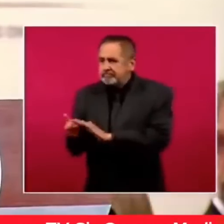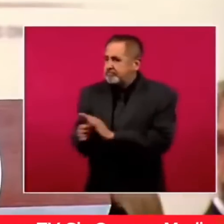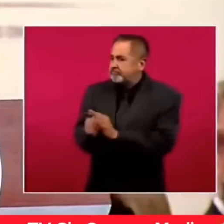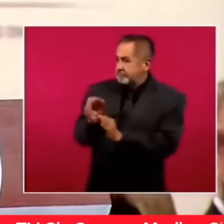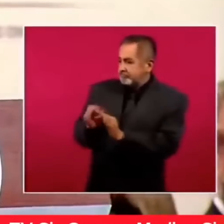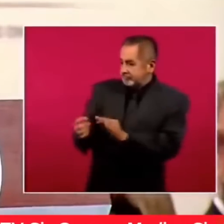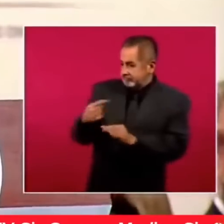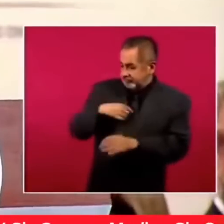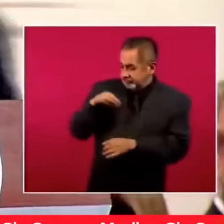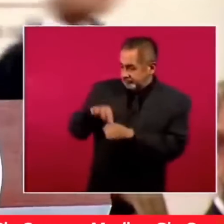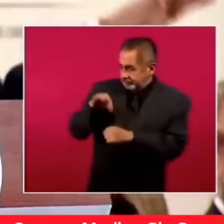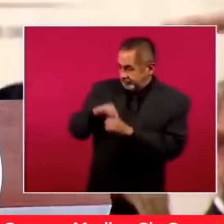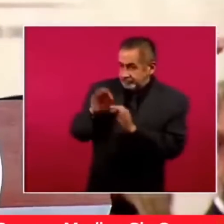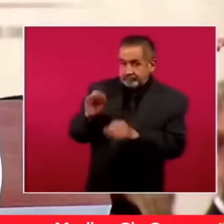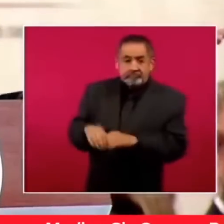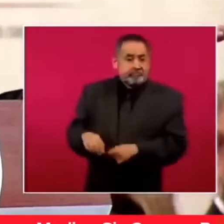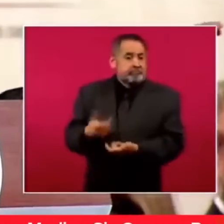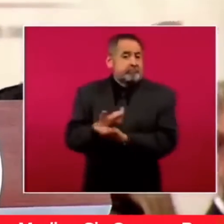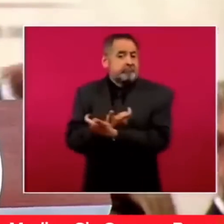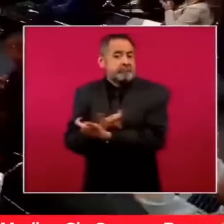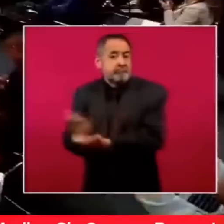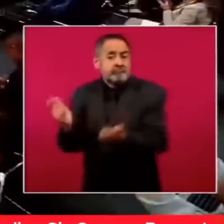Entonces, maiciaban a todos.